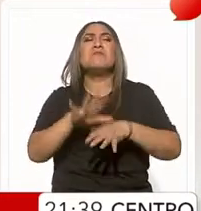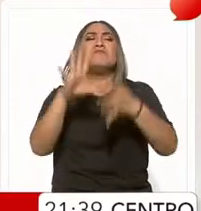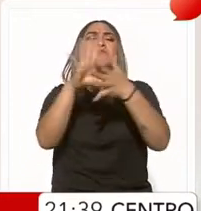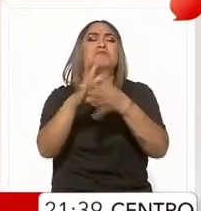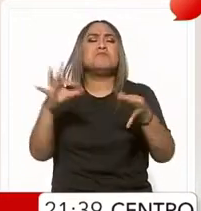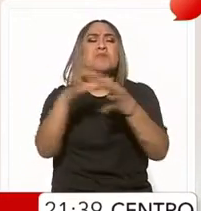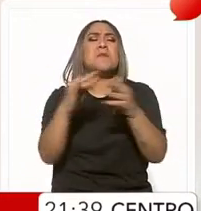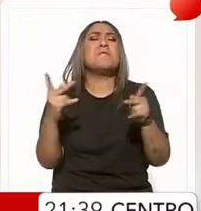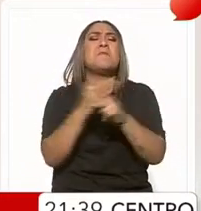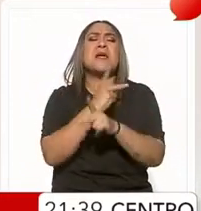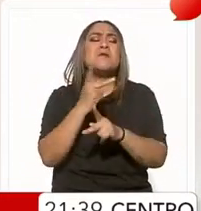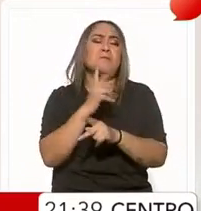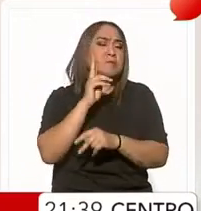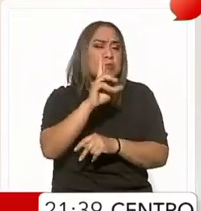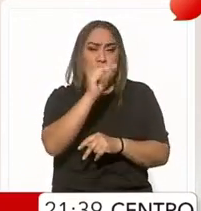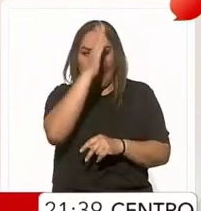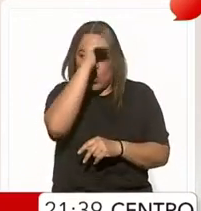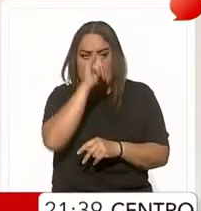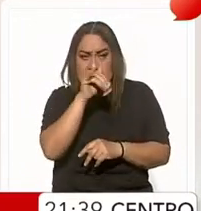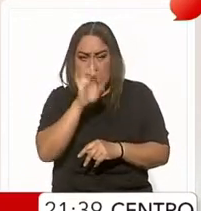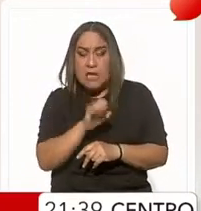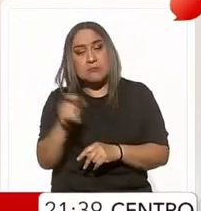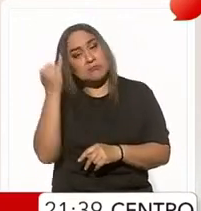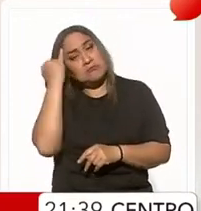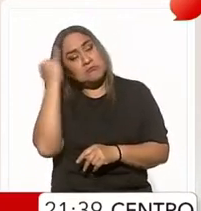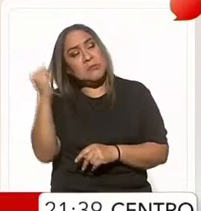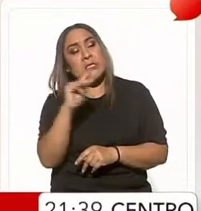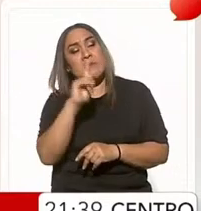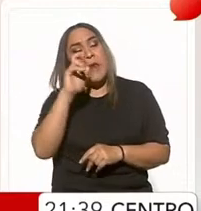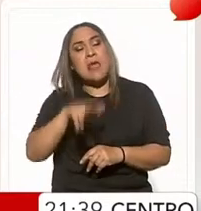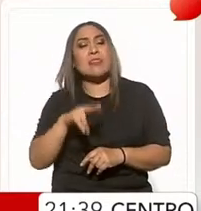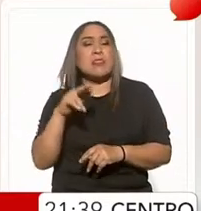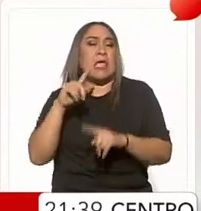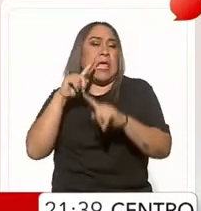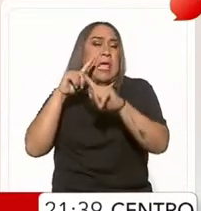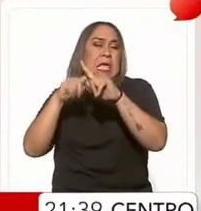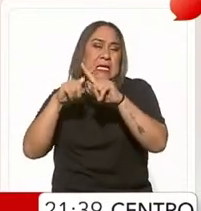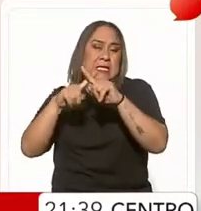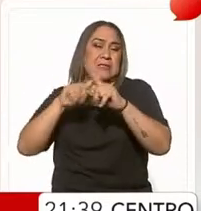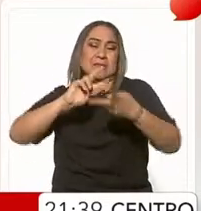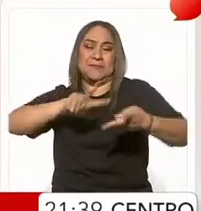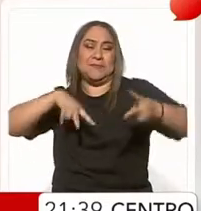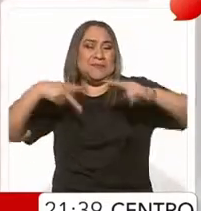indebido del logo del INE y lanzó su plan X en contraposición al plan C.